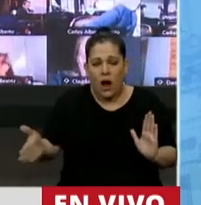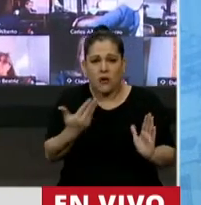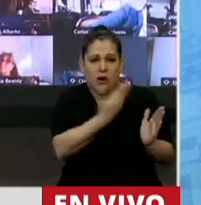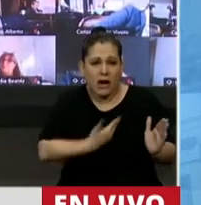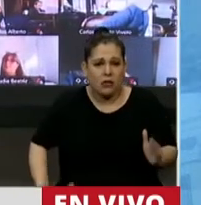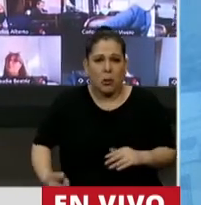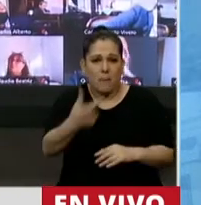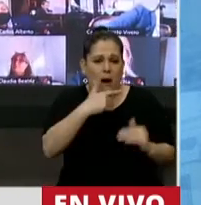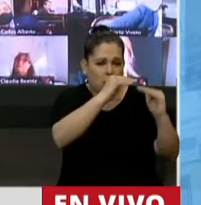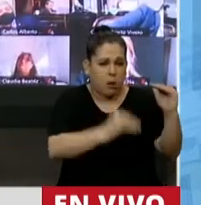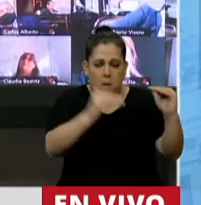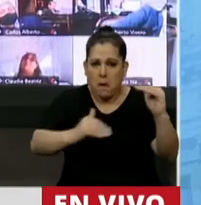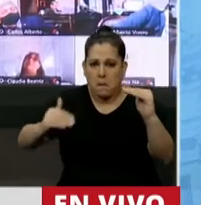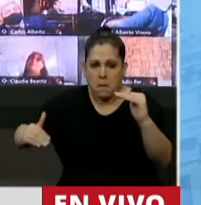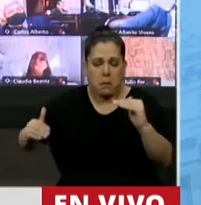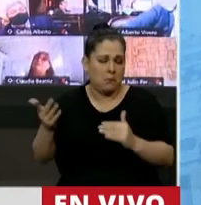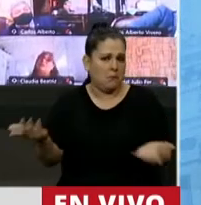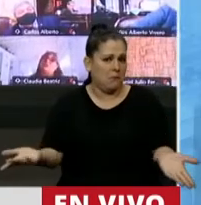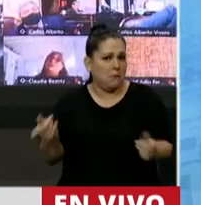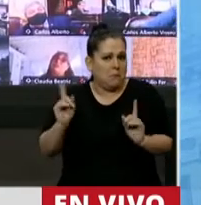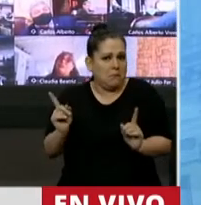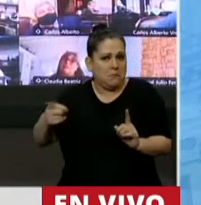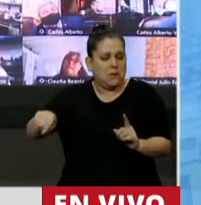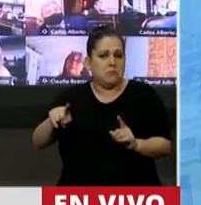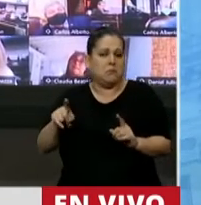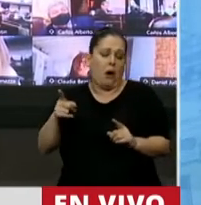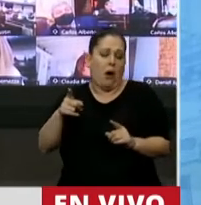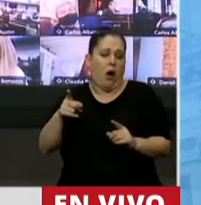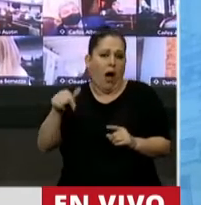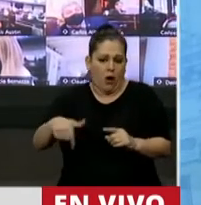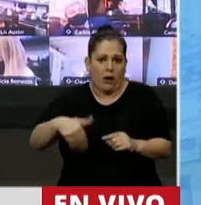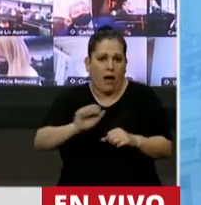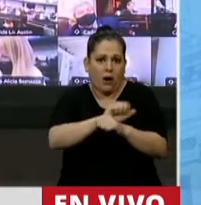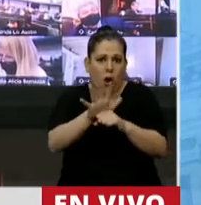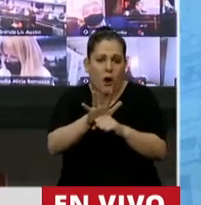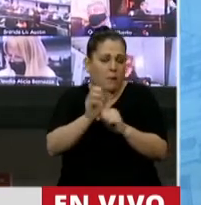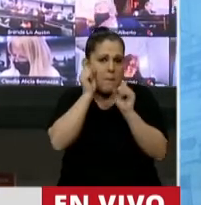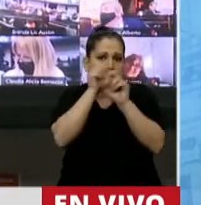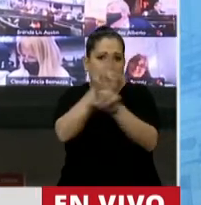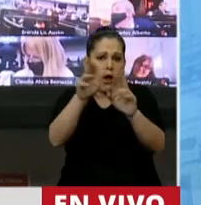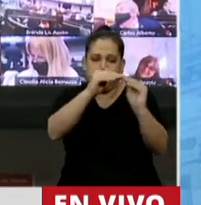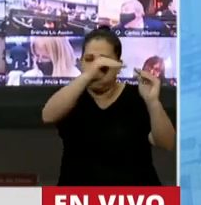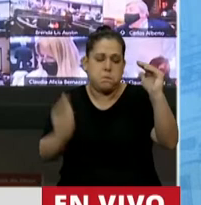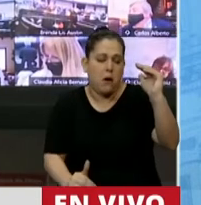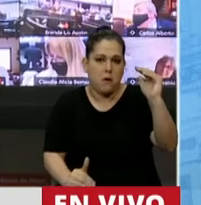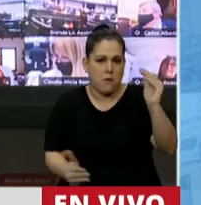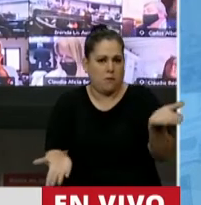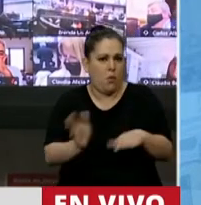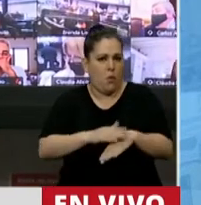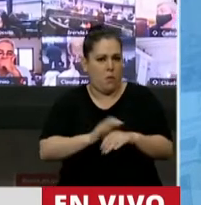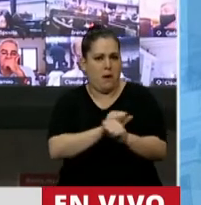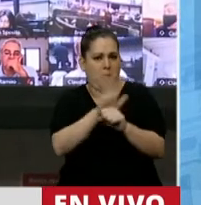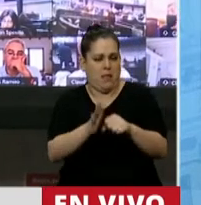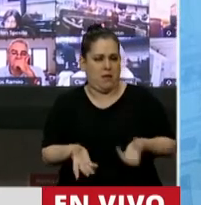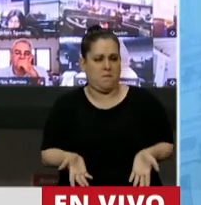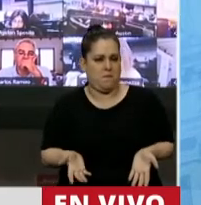de Mauricio Macri y que fueron potenciadas por la pandemia. Mire, estamos reconstruyendo la patria, señora Presidenta, y la queremos por los